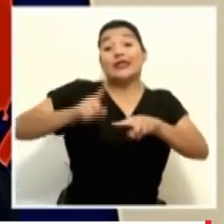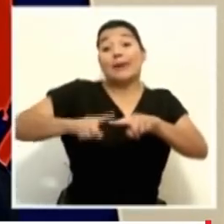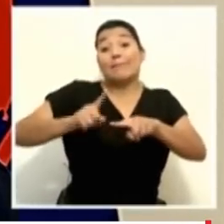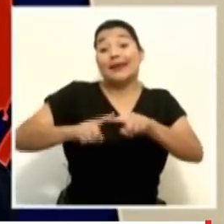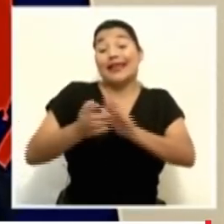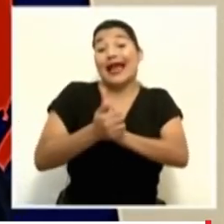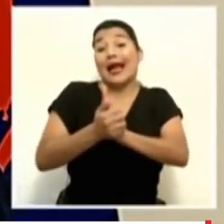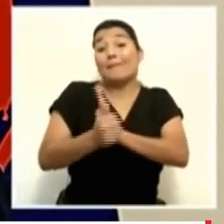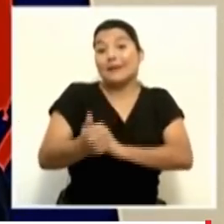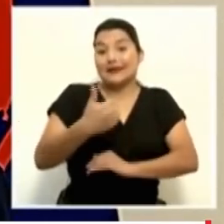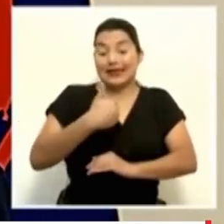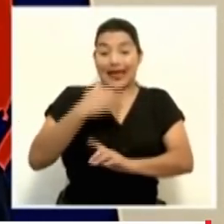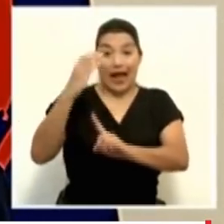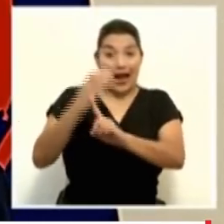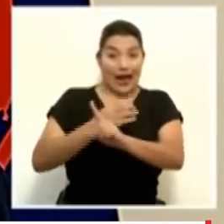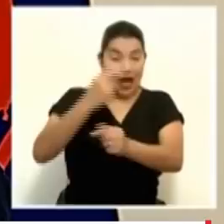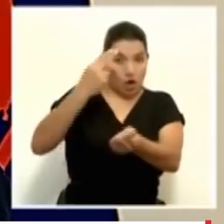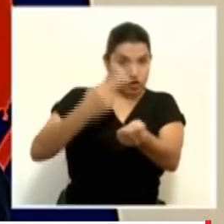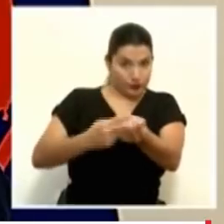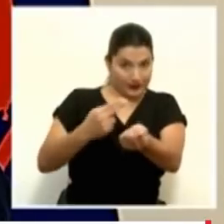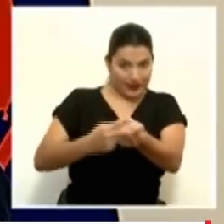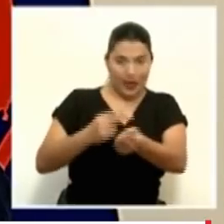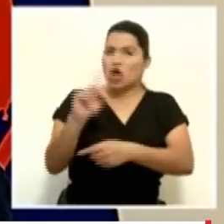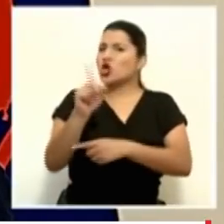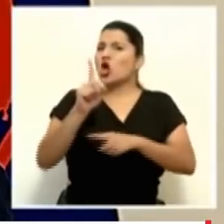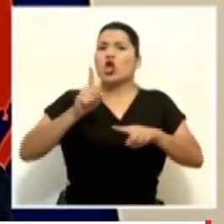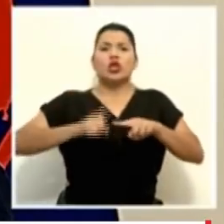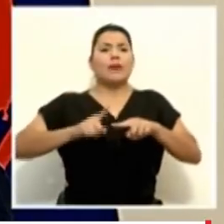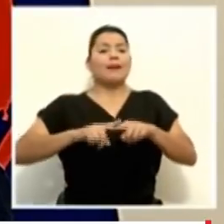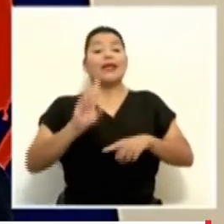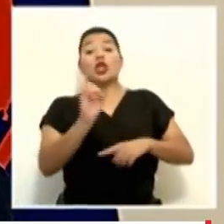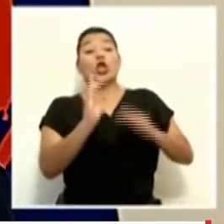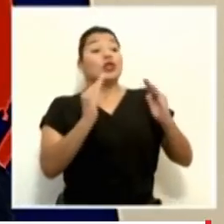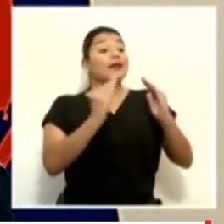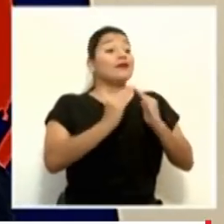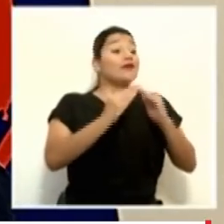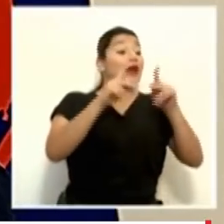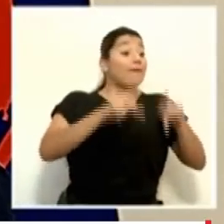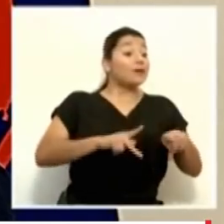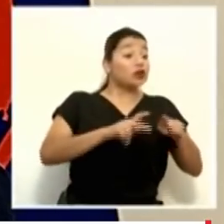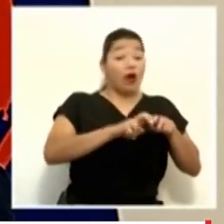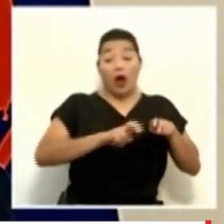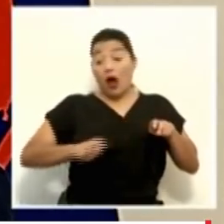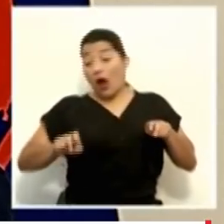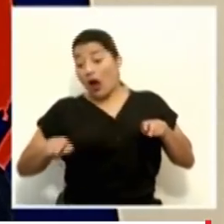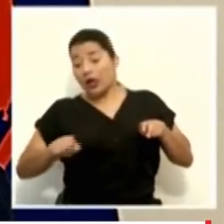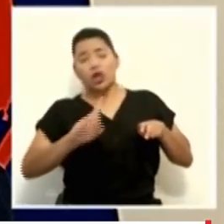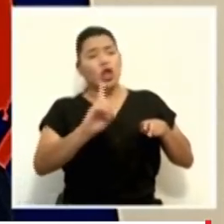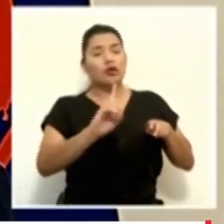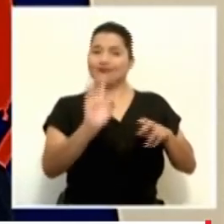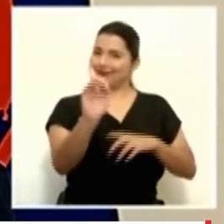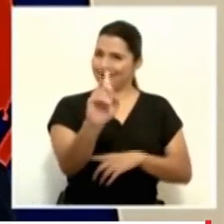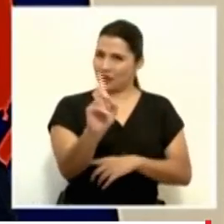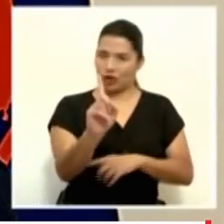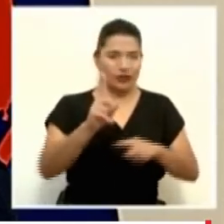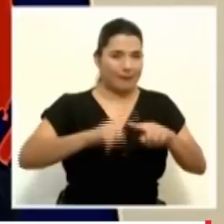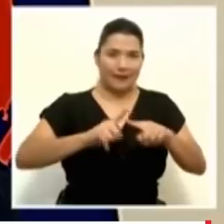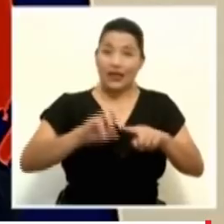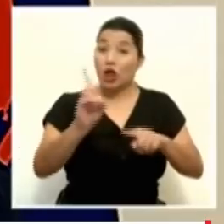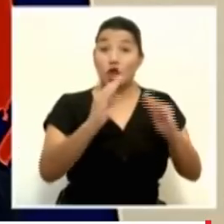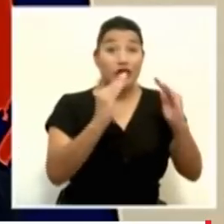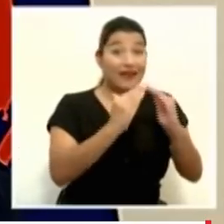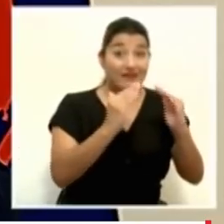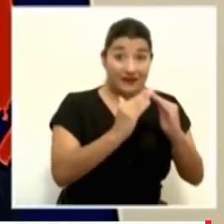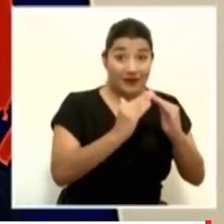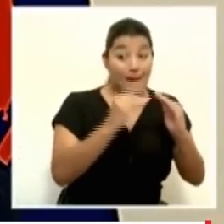y no de área de captación de los pacientes. Eso ya ni entra en el juego. Estamos hablando de que ya la